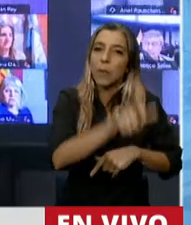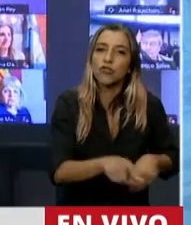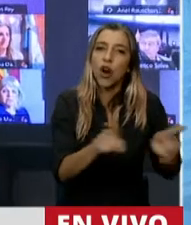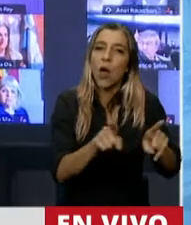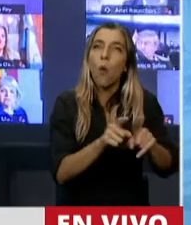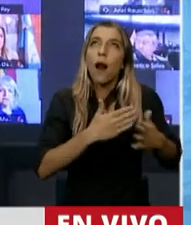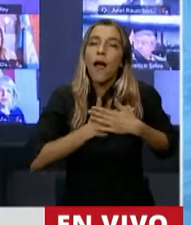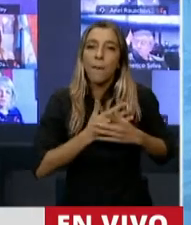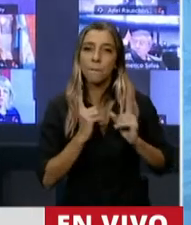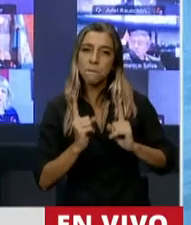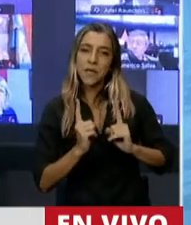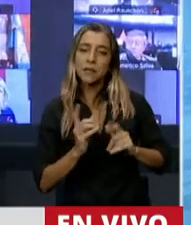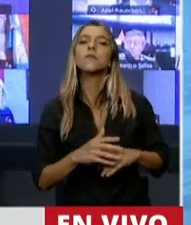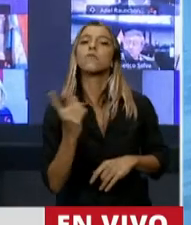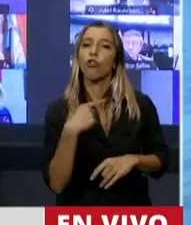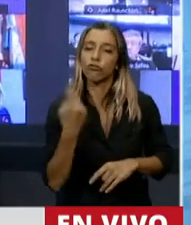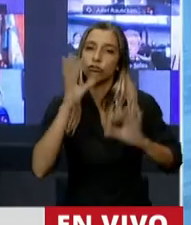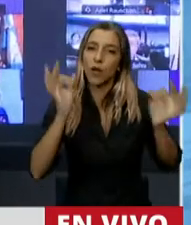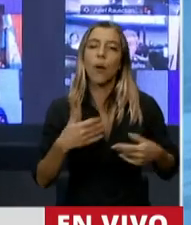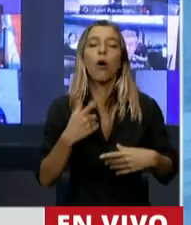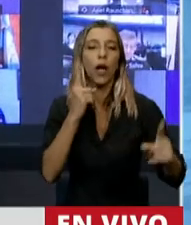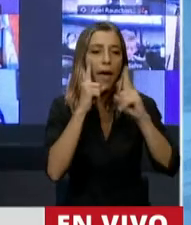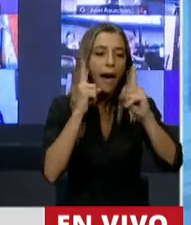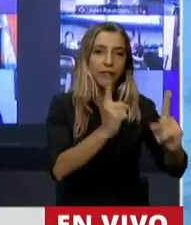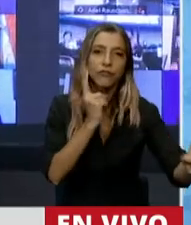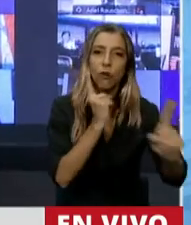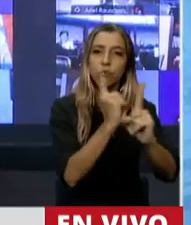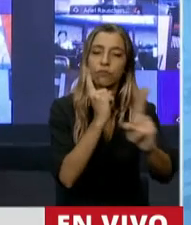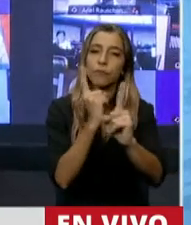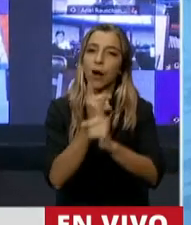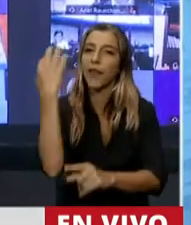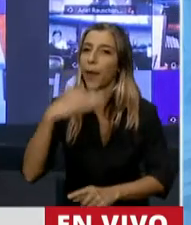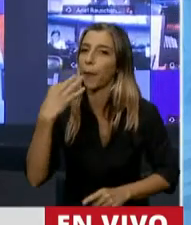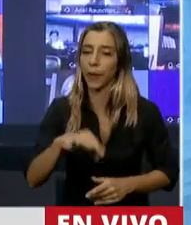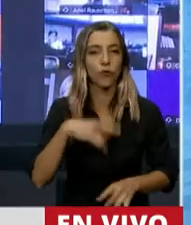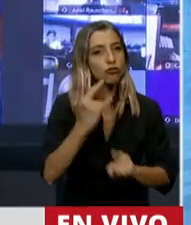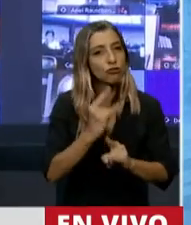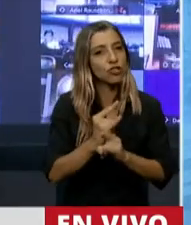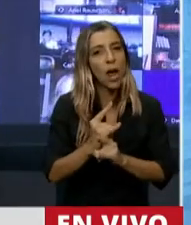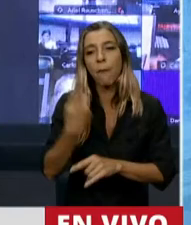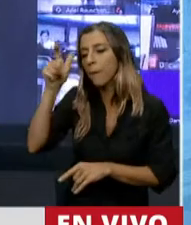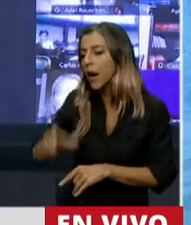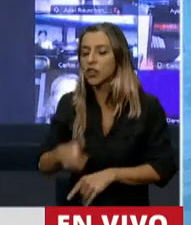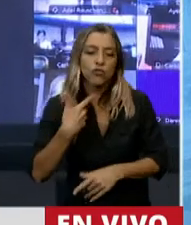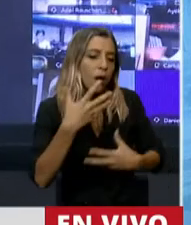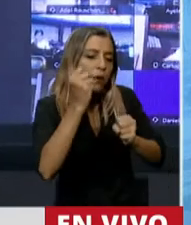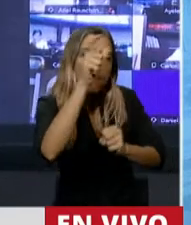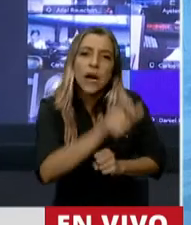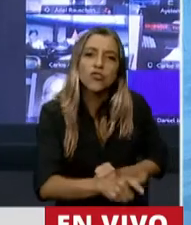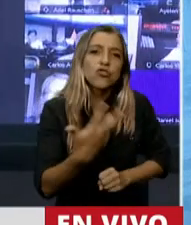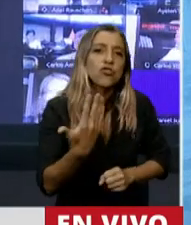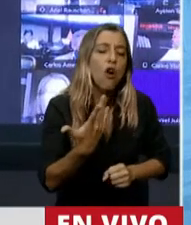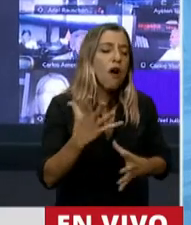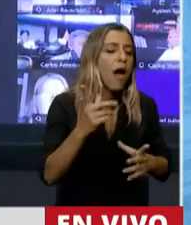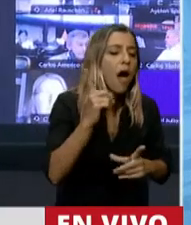mencionó el ejemplo de la atención y cuidado que un samaritano le prestó a un hombre que se encontraba herido y tirado en el costado del camino.